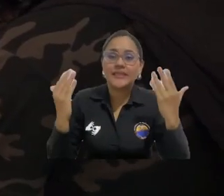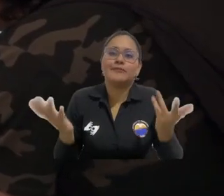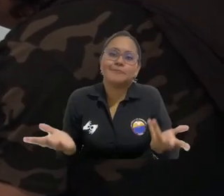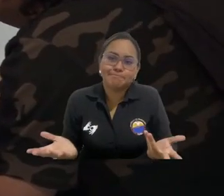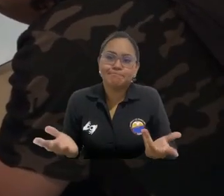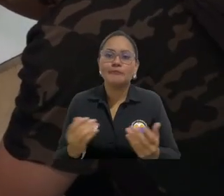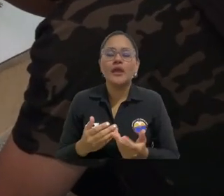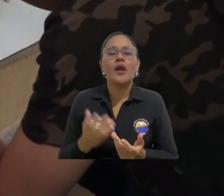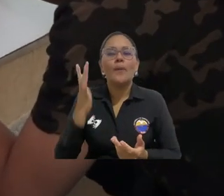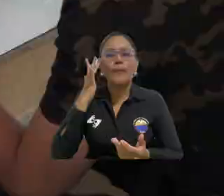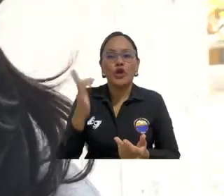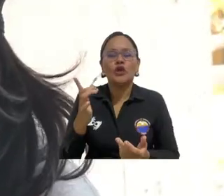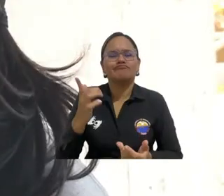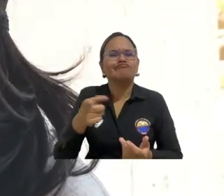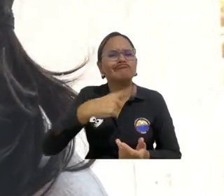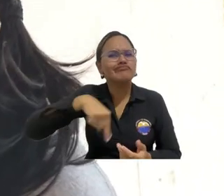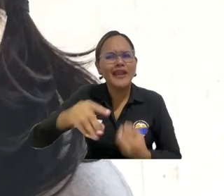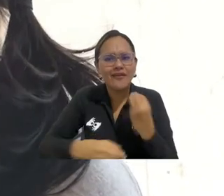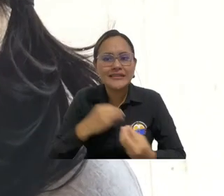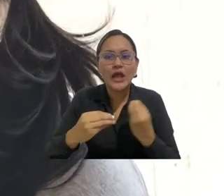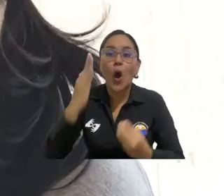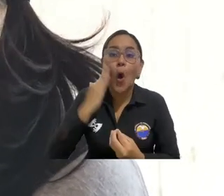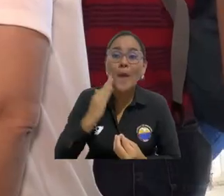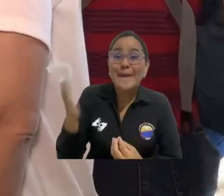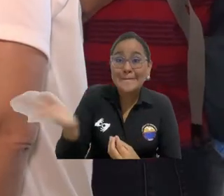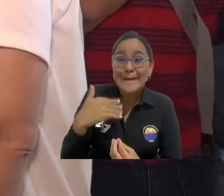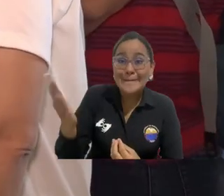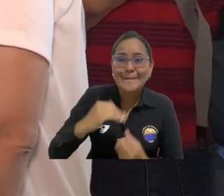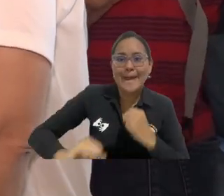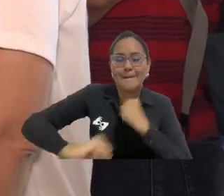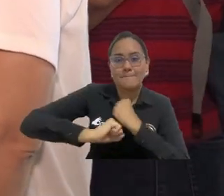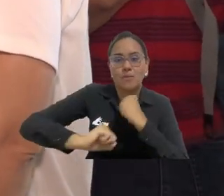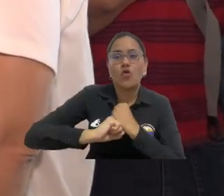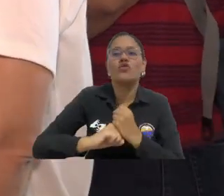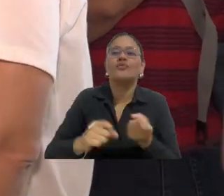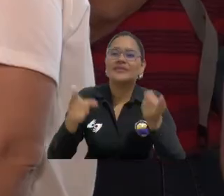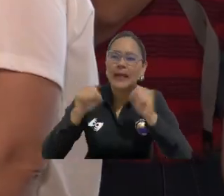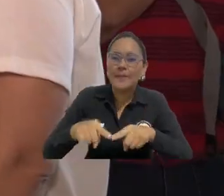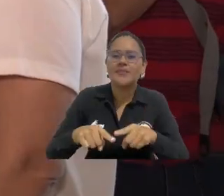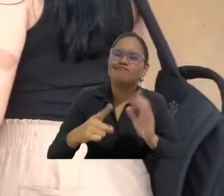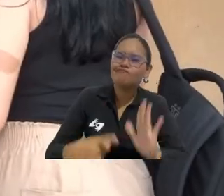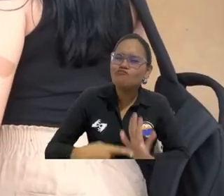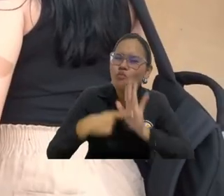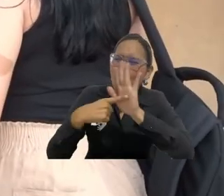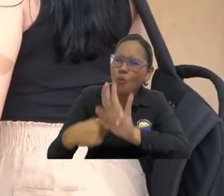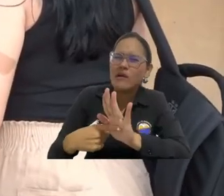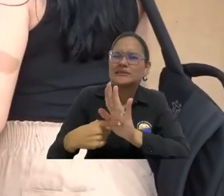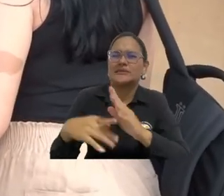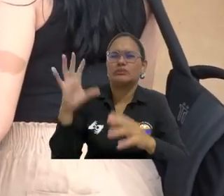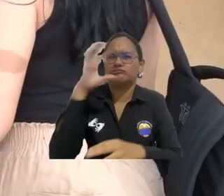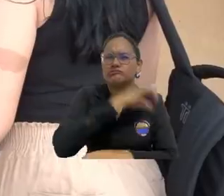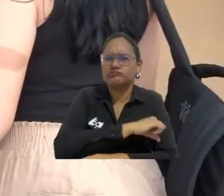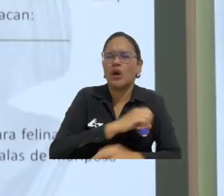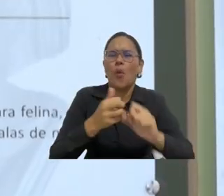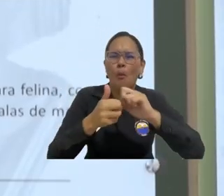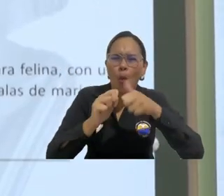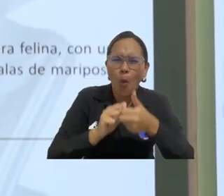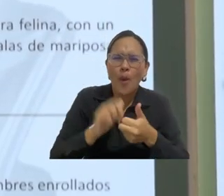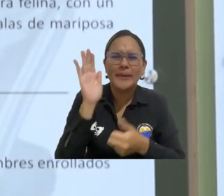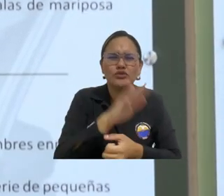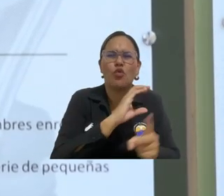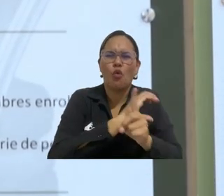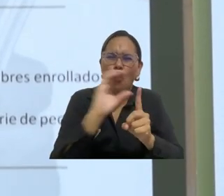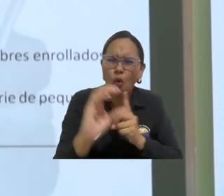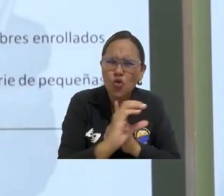logramos por un lado vincular jóvenes y por el otro lado mostrar toda una serie de problemáticas y